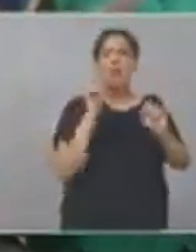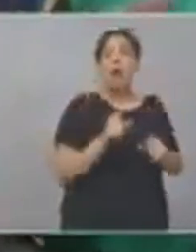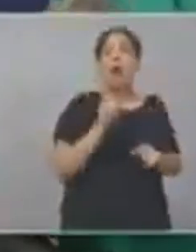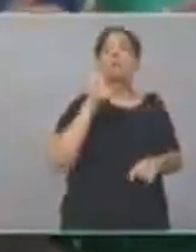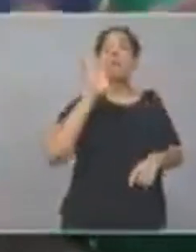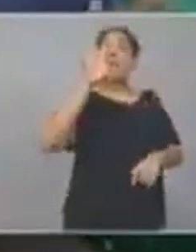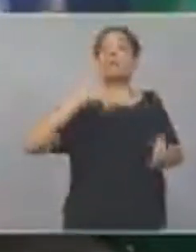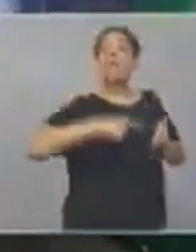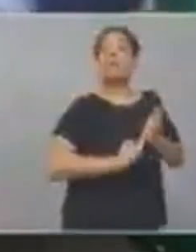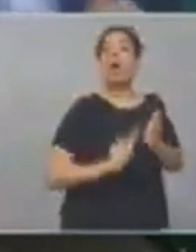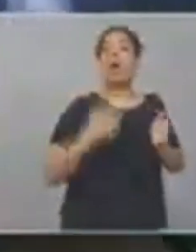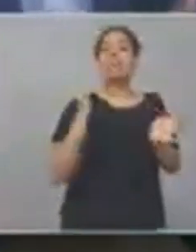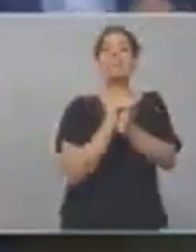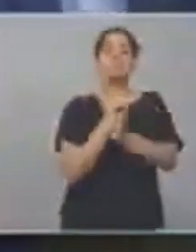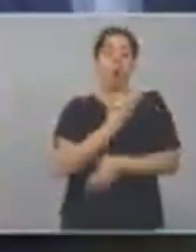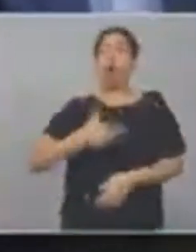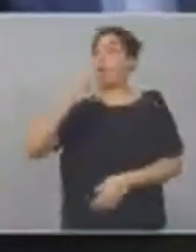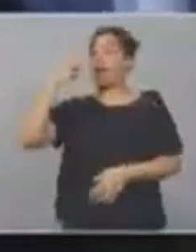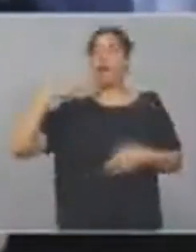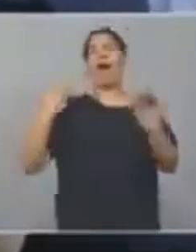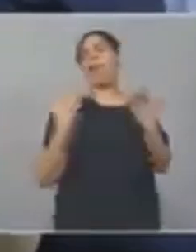que tiene que ver con la seguridad,